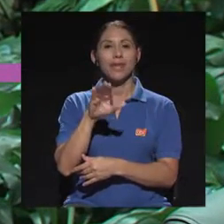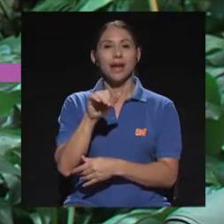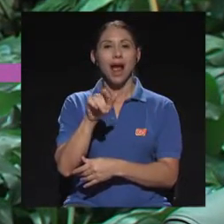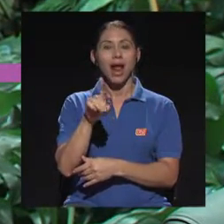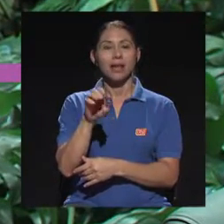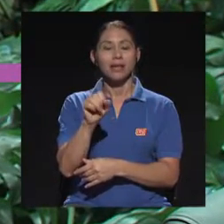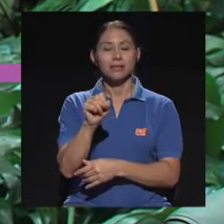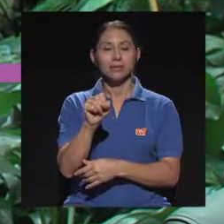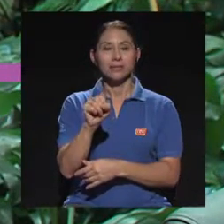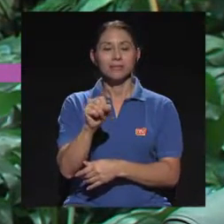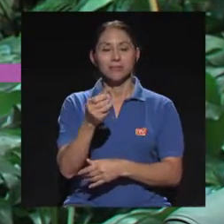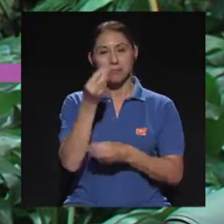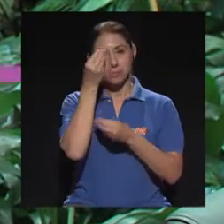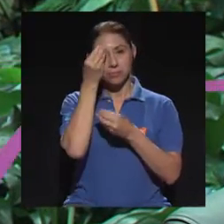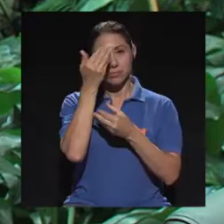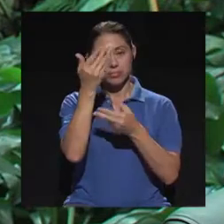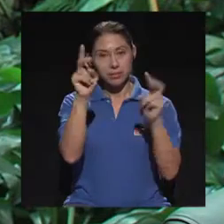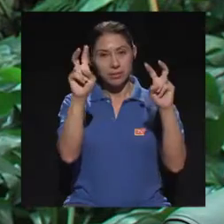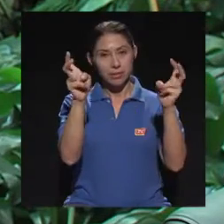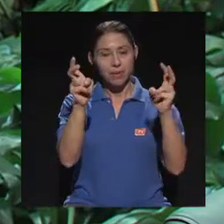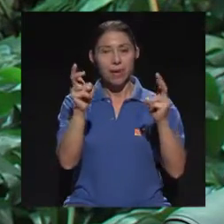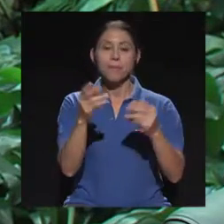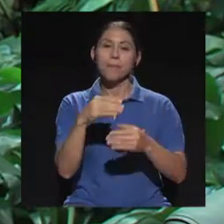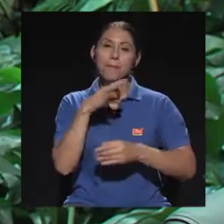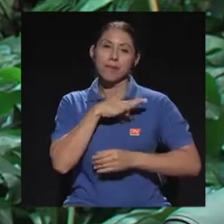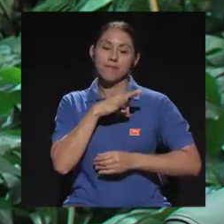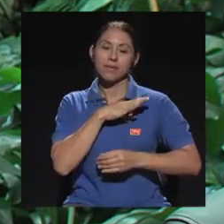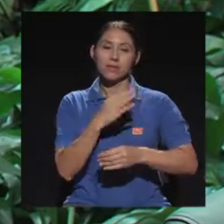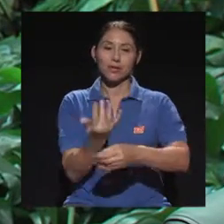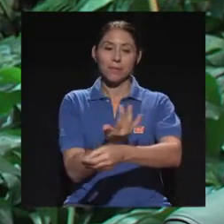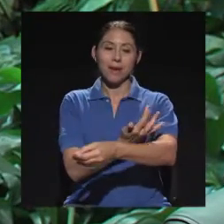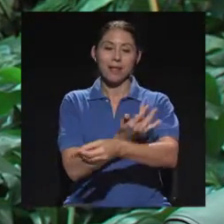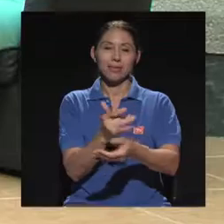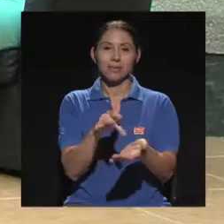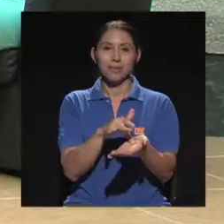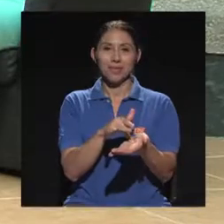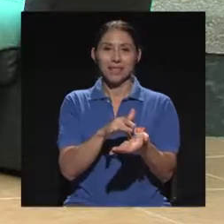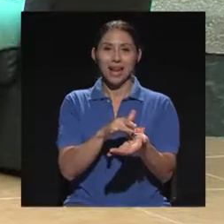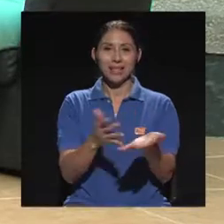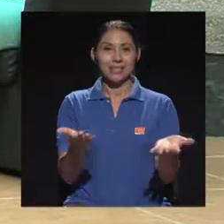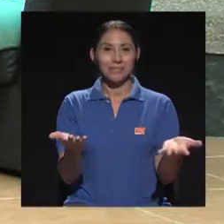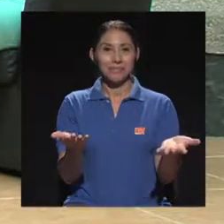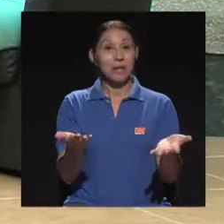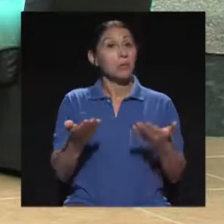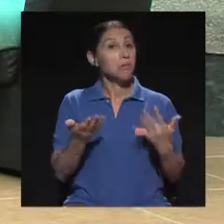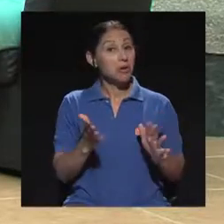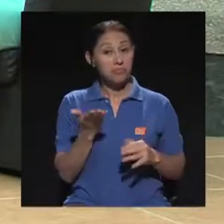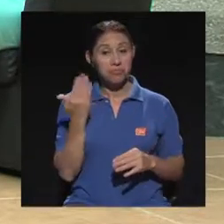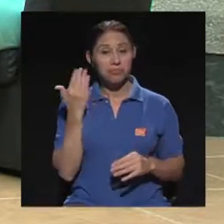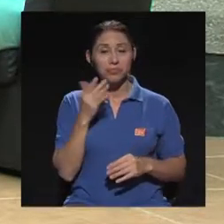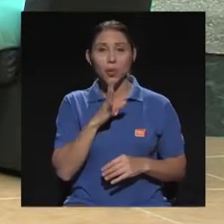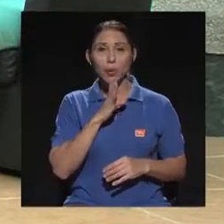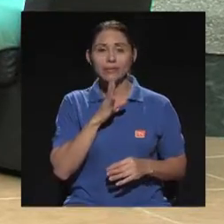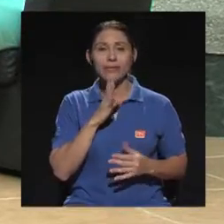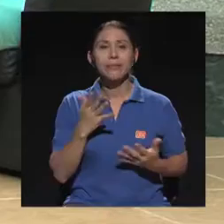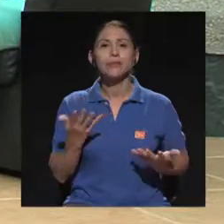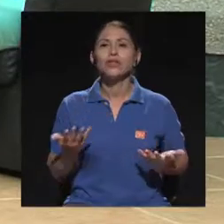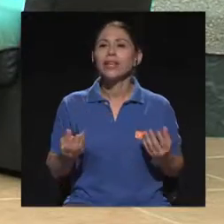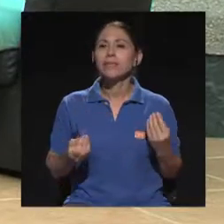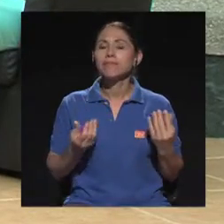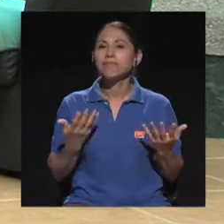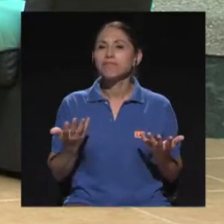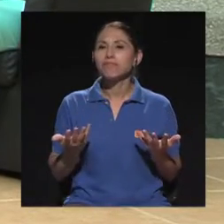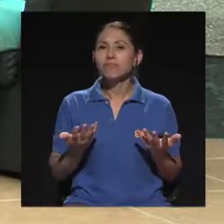compartiéndoles el tema de los beneficios de las plantas medicinales, y compañeras, bueno, conversábamos en el bloque anterior